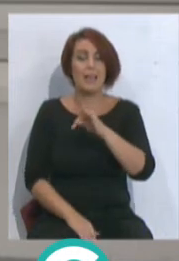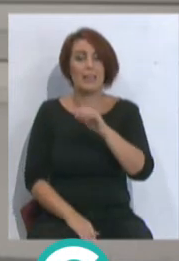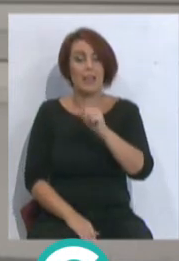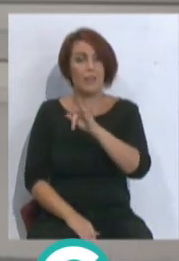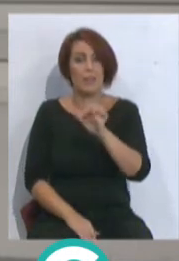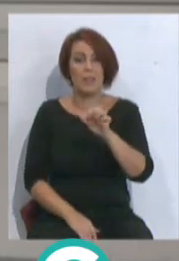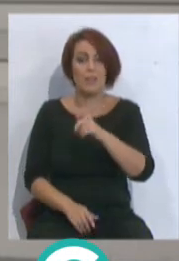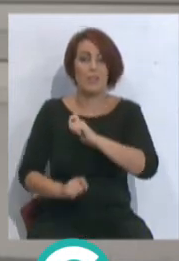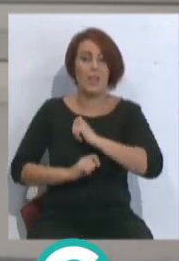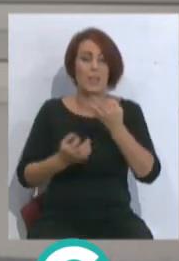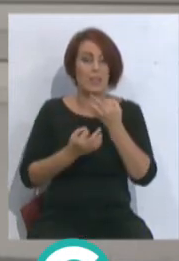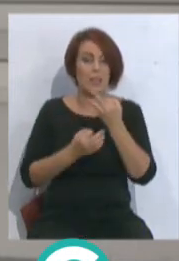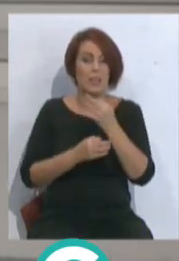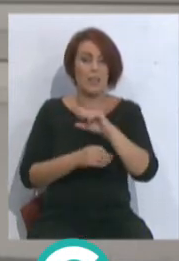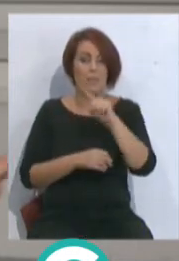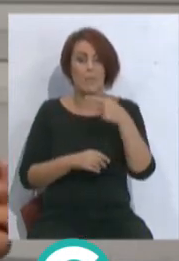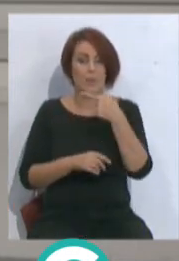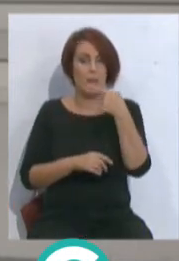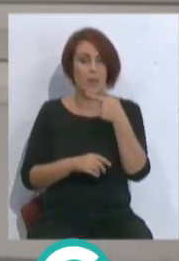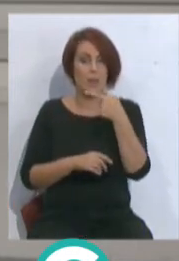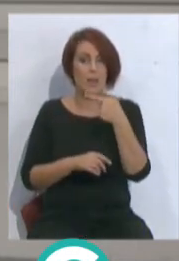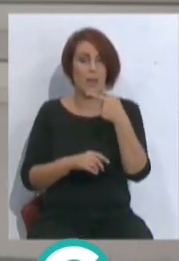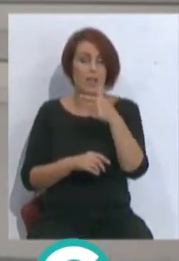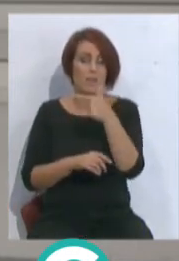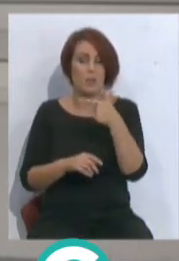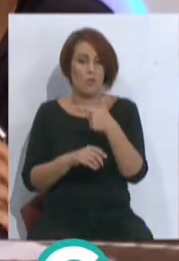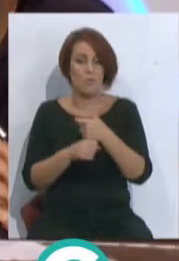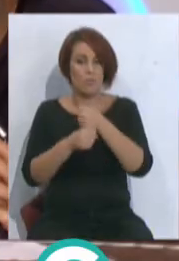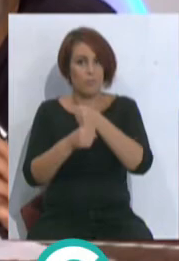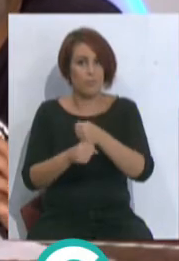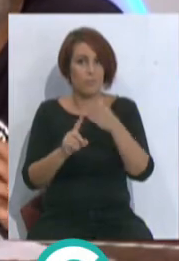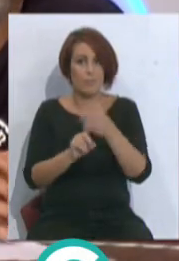permanencia. Correcto. Ya sucedió. Ya habló el argentino. Ya sucedió también.